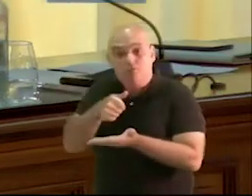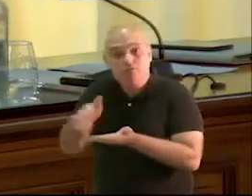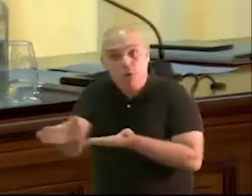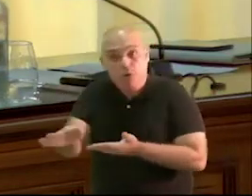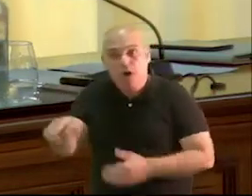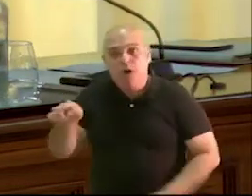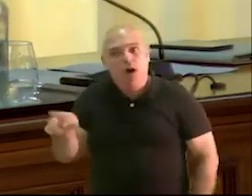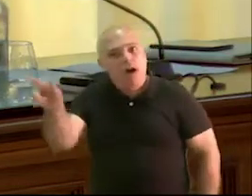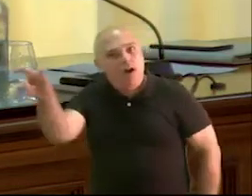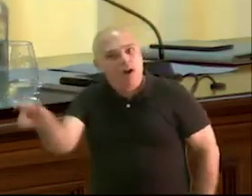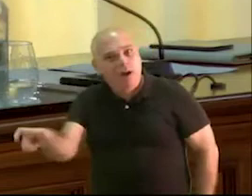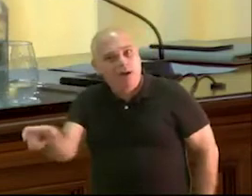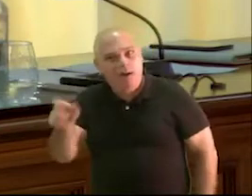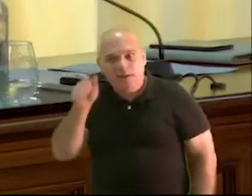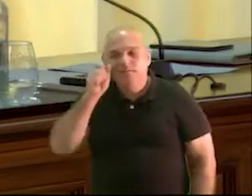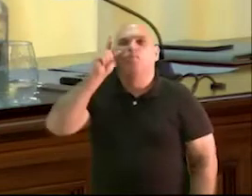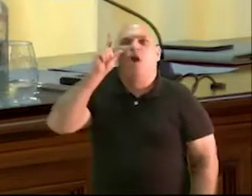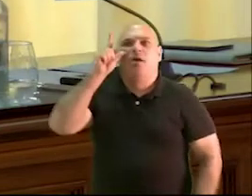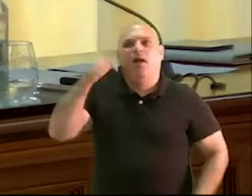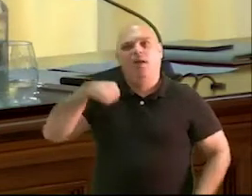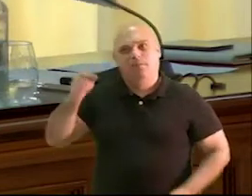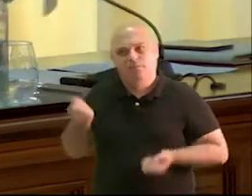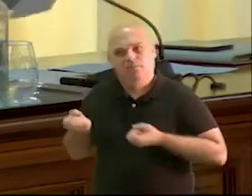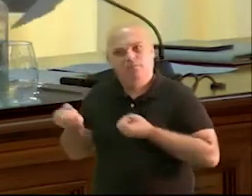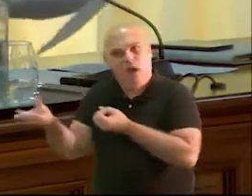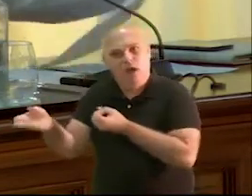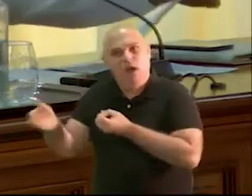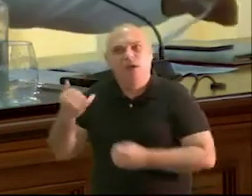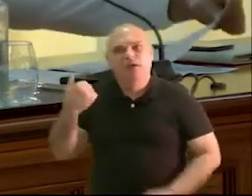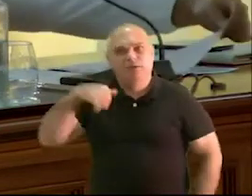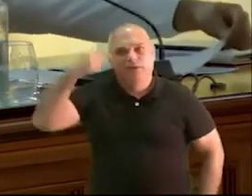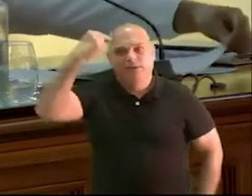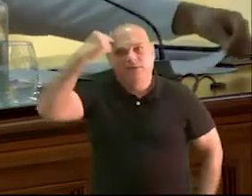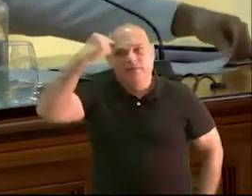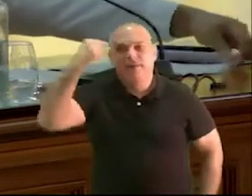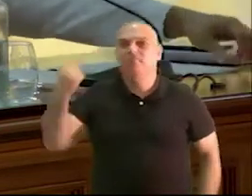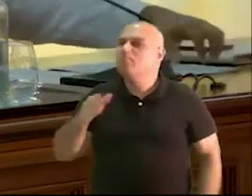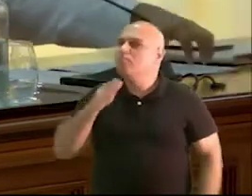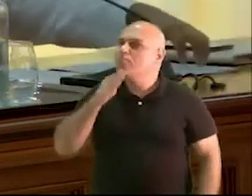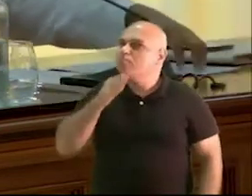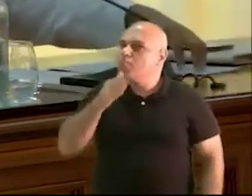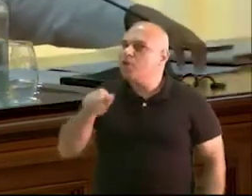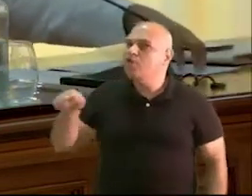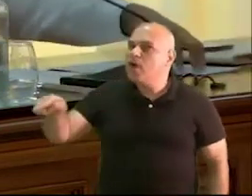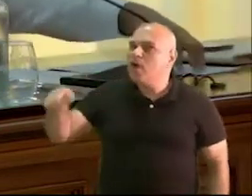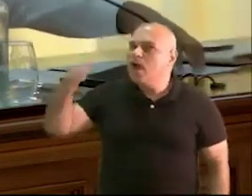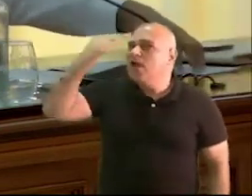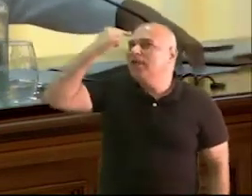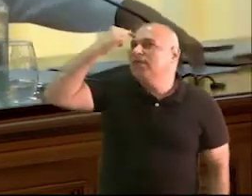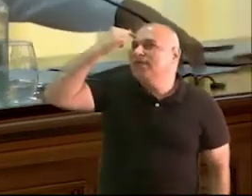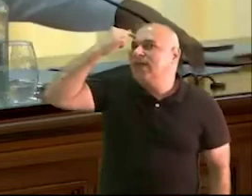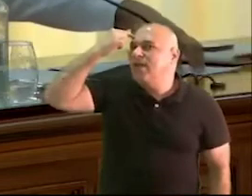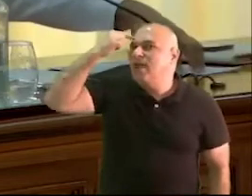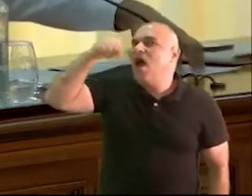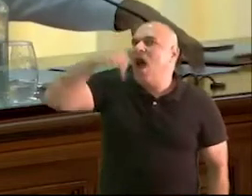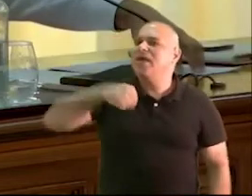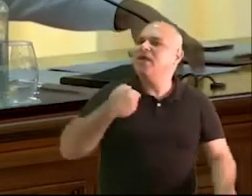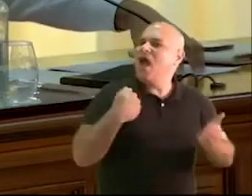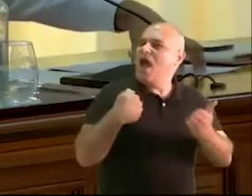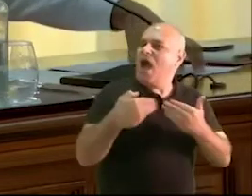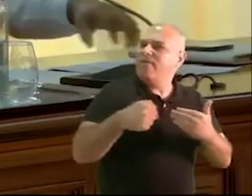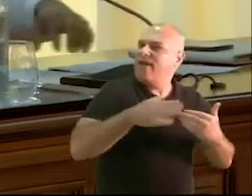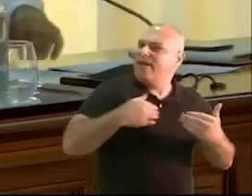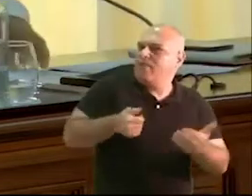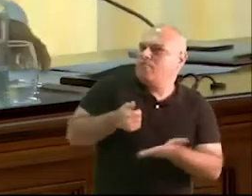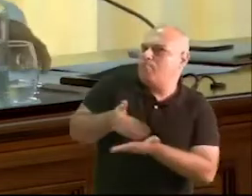cuenta al pleno y, por lo tanto, tenía el interesado, el conocimiento de lo que aquí se estaba haciendo a